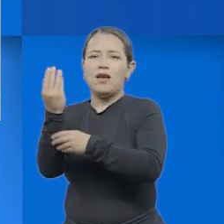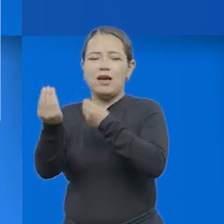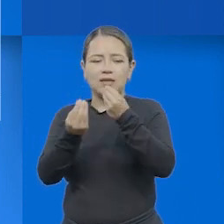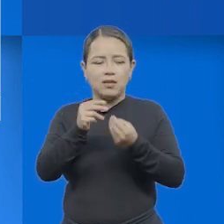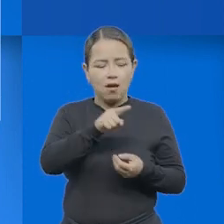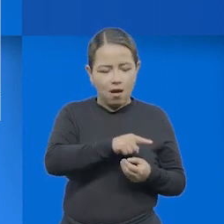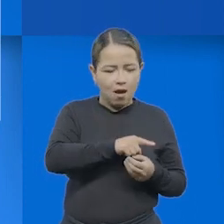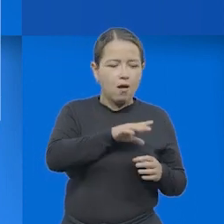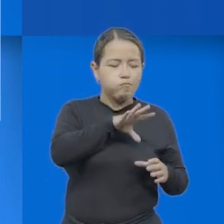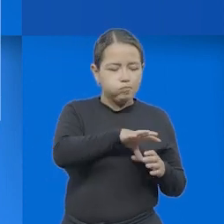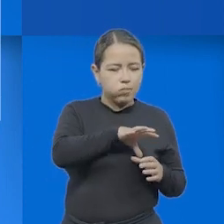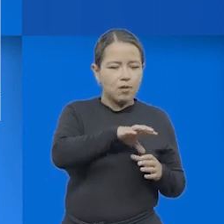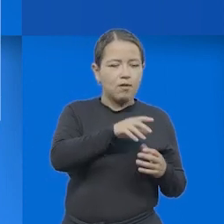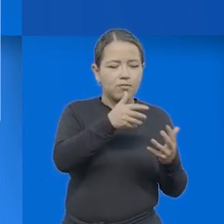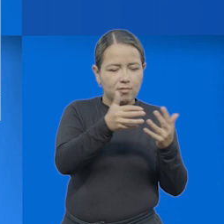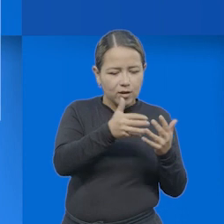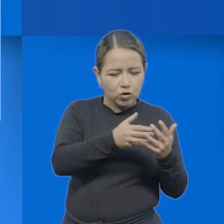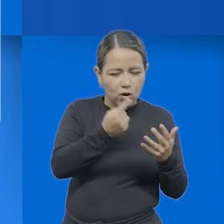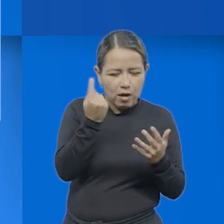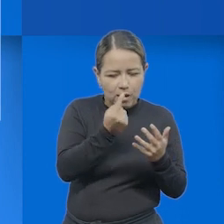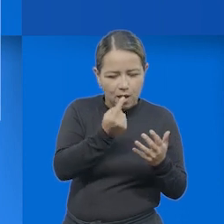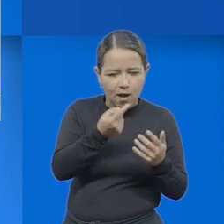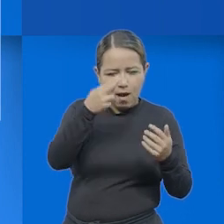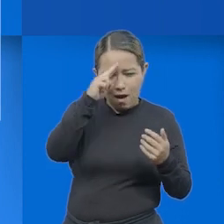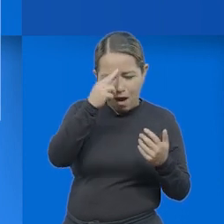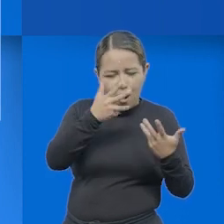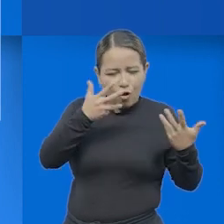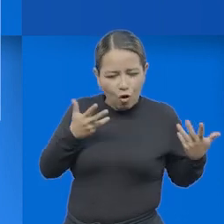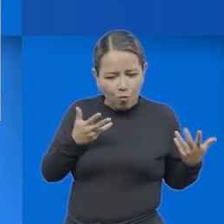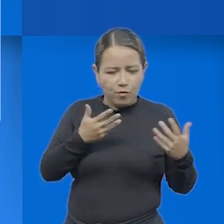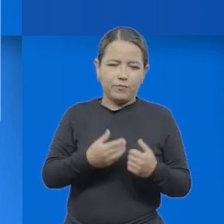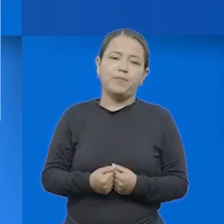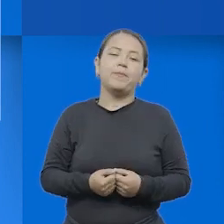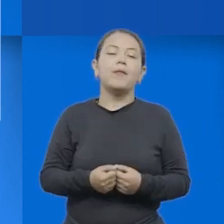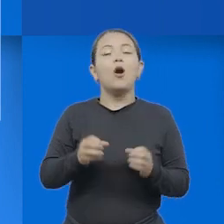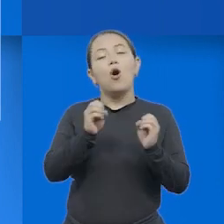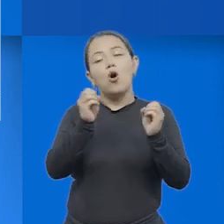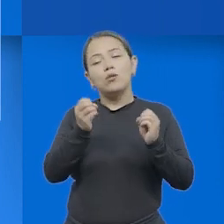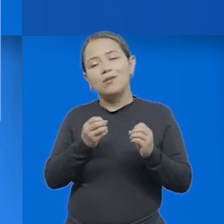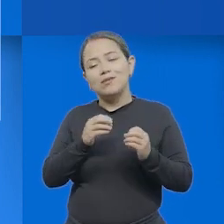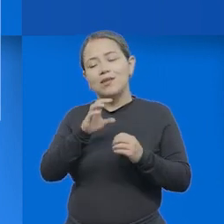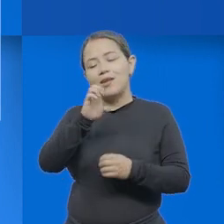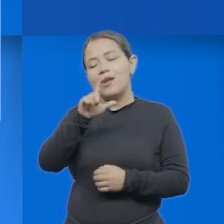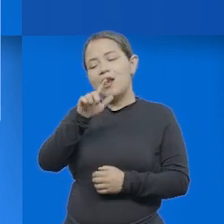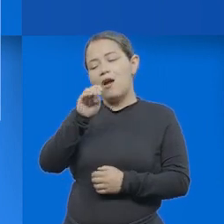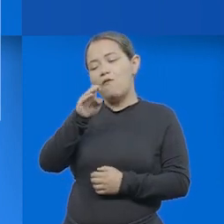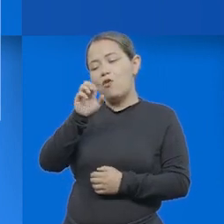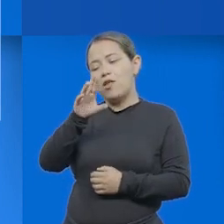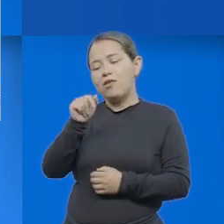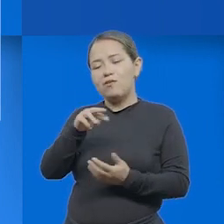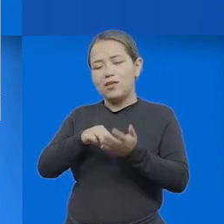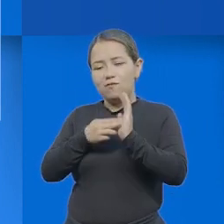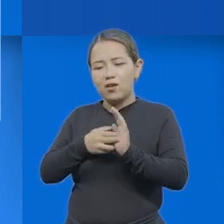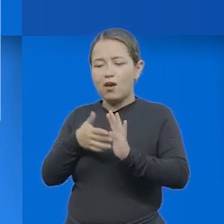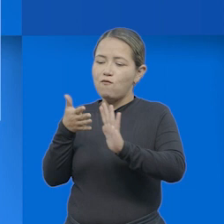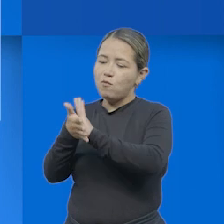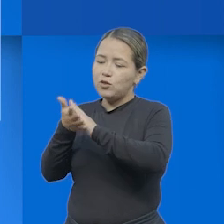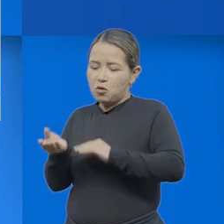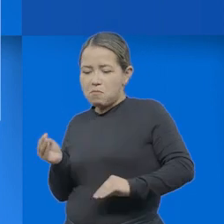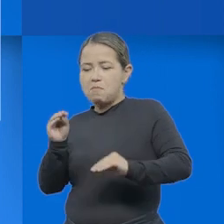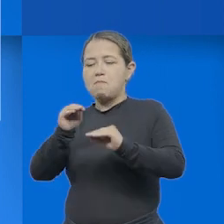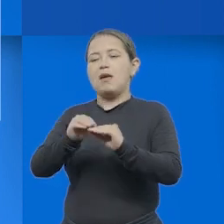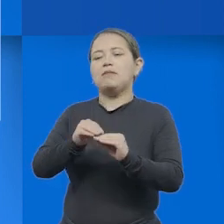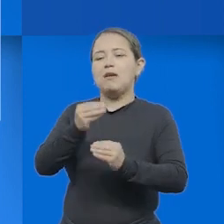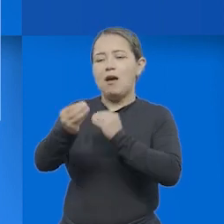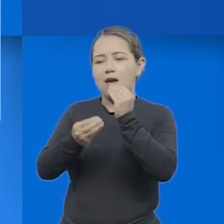una interpretación global del contenido del texto. Y ahí tenemos las elaborativas, que es agregar información a través del conocimiento